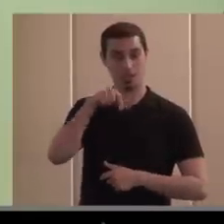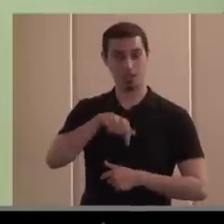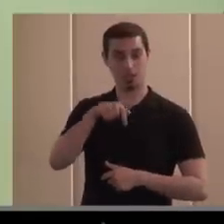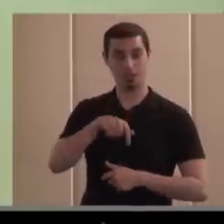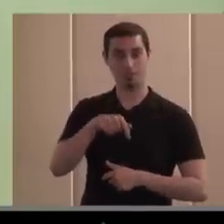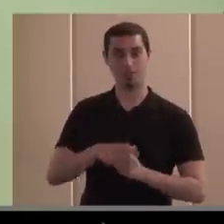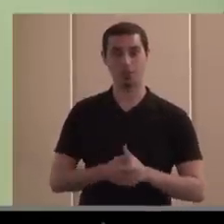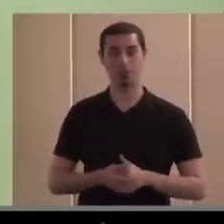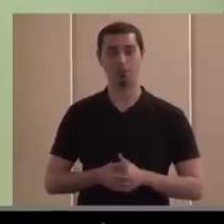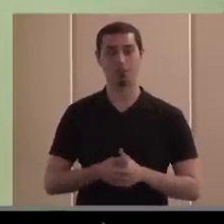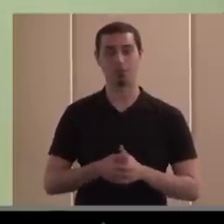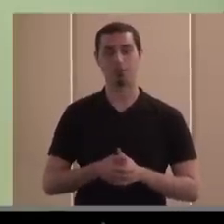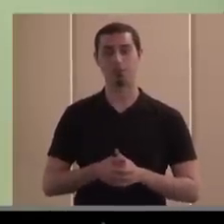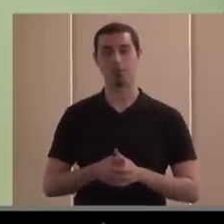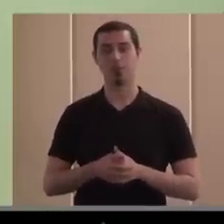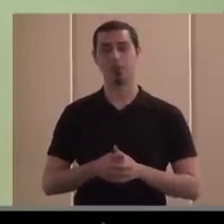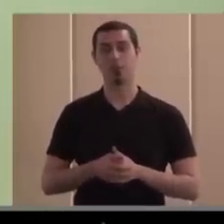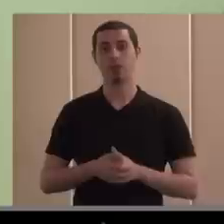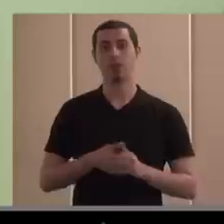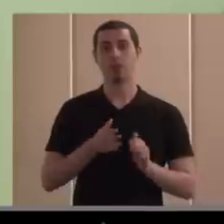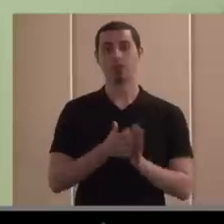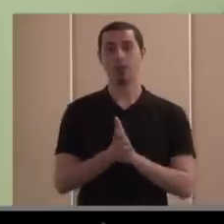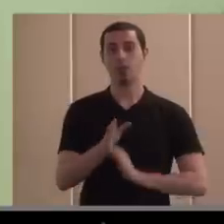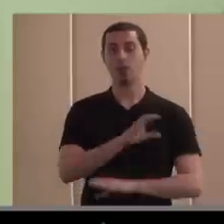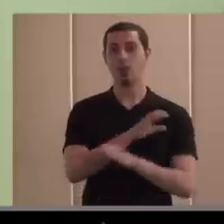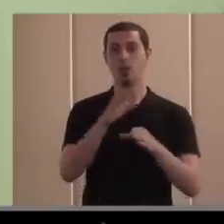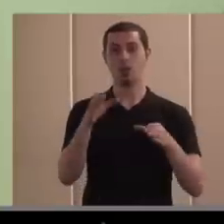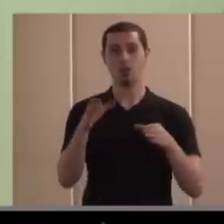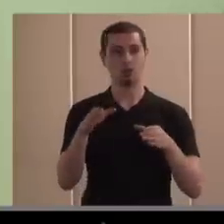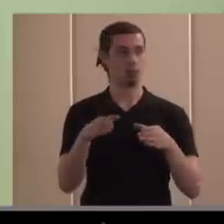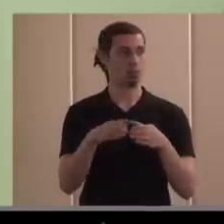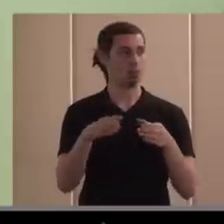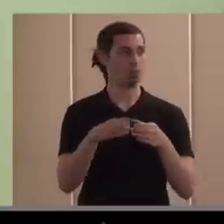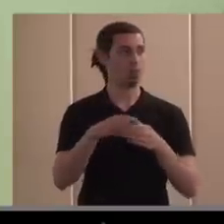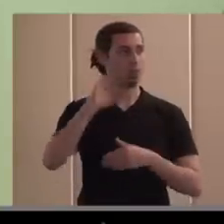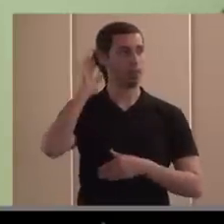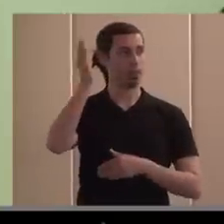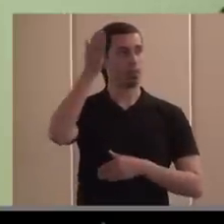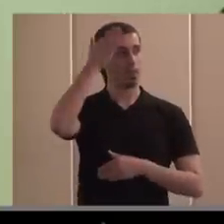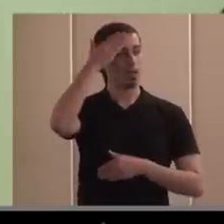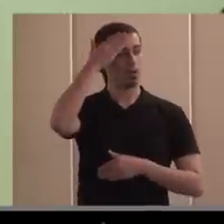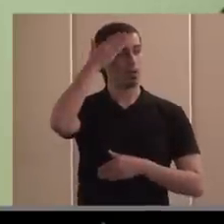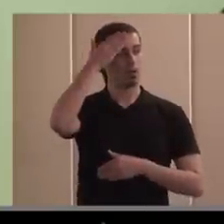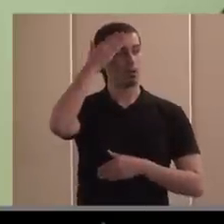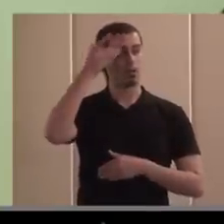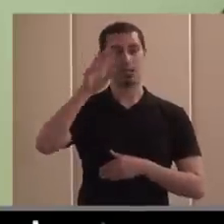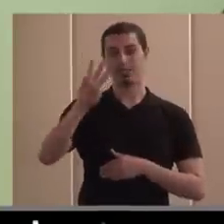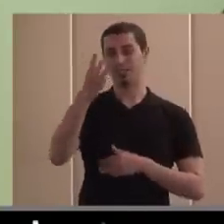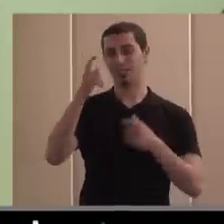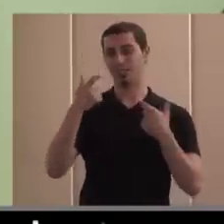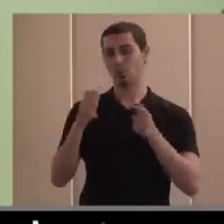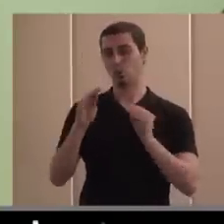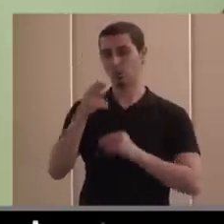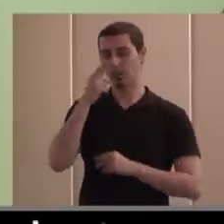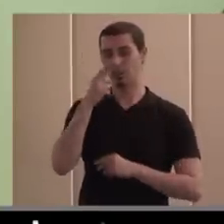a un nutrido grupo de las principales realmente entidades del tercer sector además de